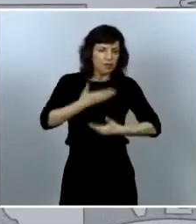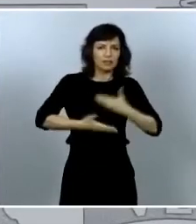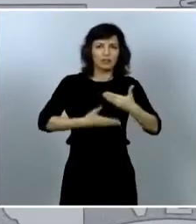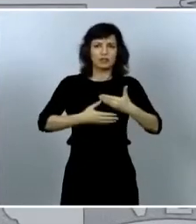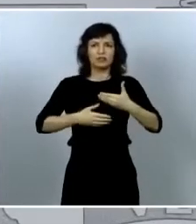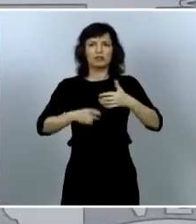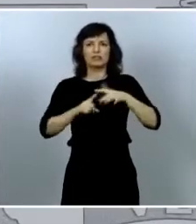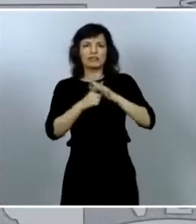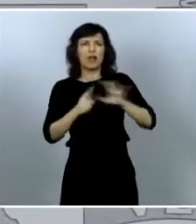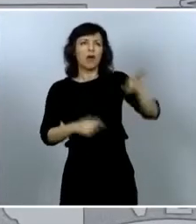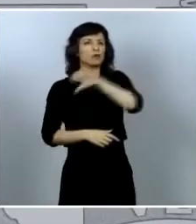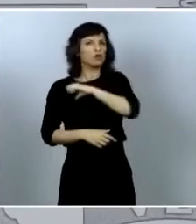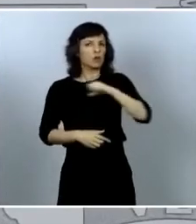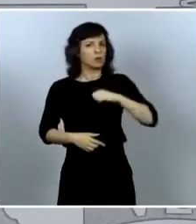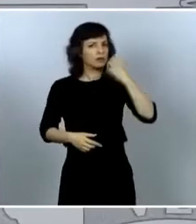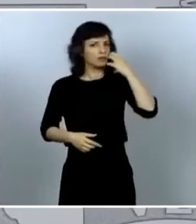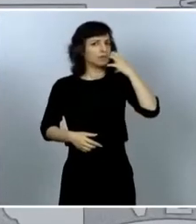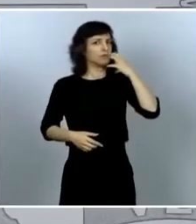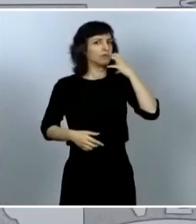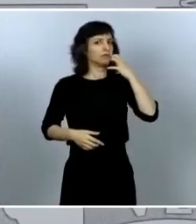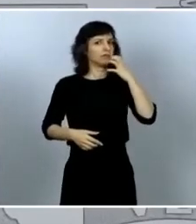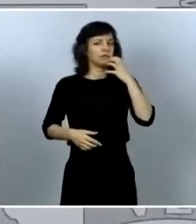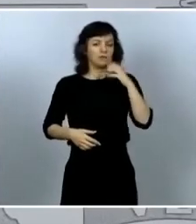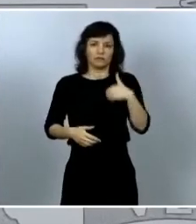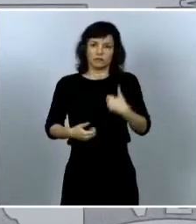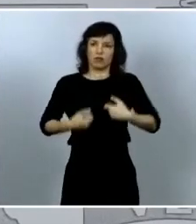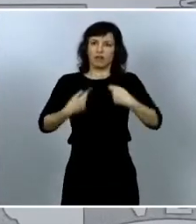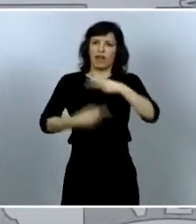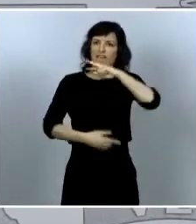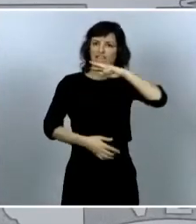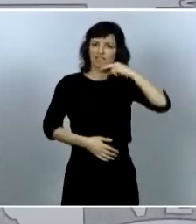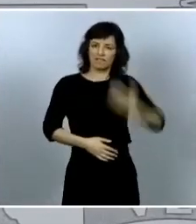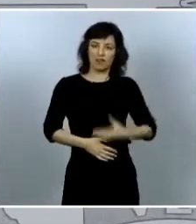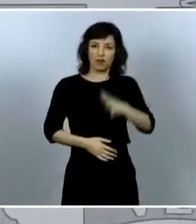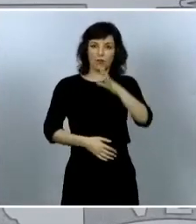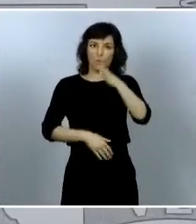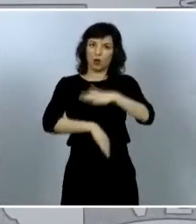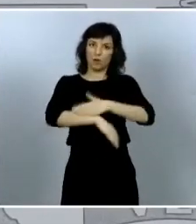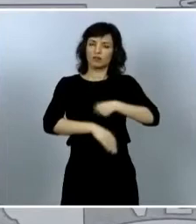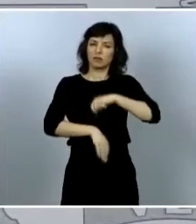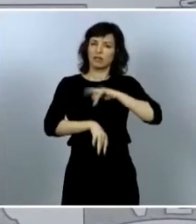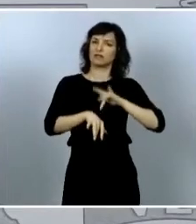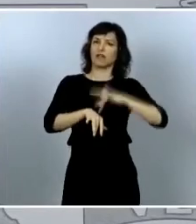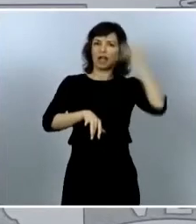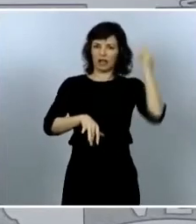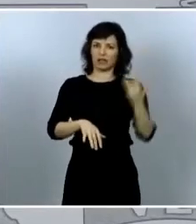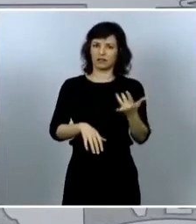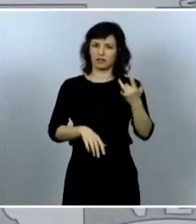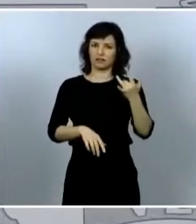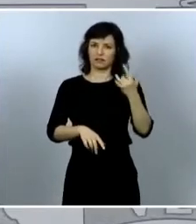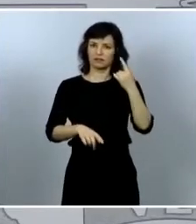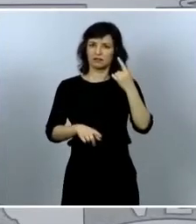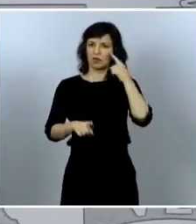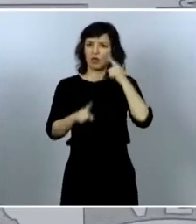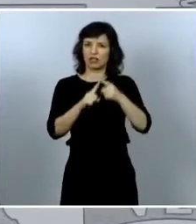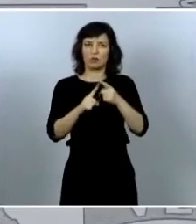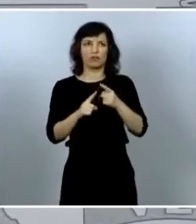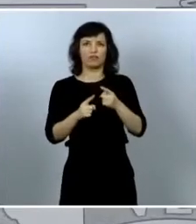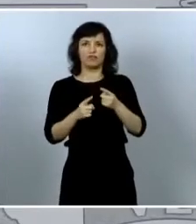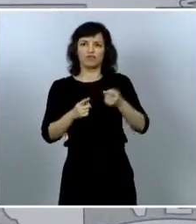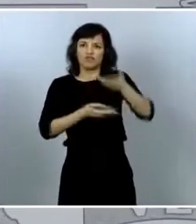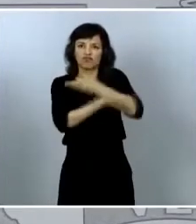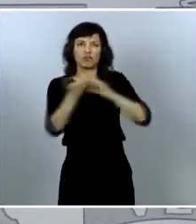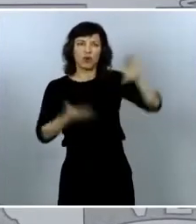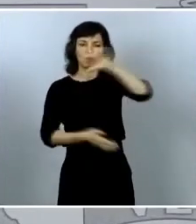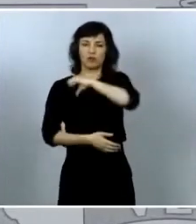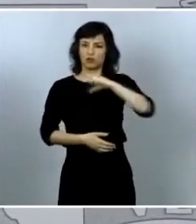y esto quiero ponerlo en valor también por la sensibilidad que está mostrando el gobierno de España para con los gobiernos autonómicos por tanto son transferencias